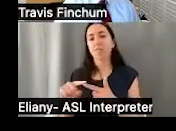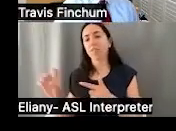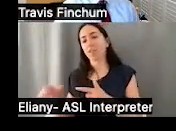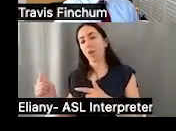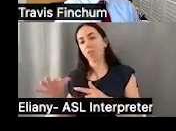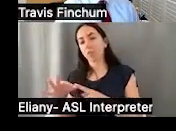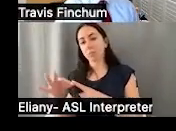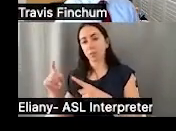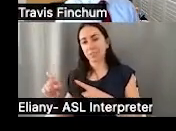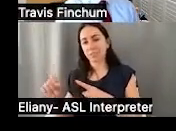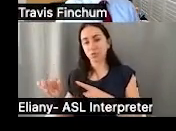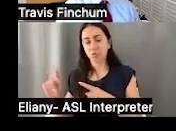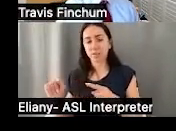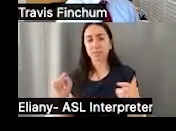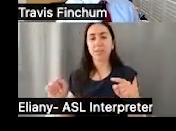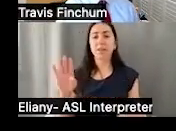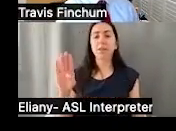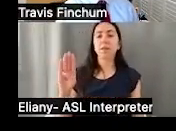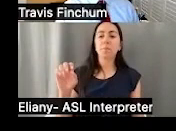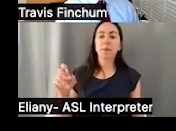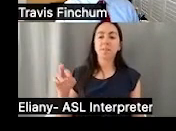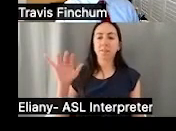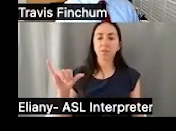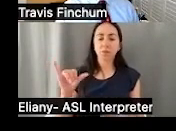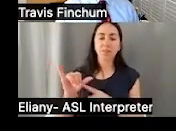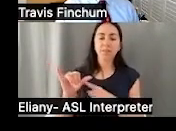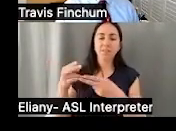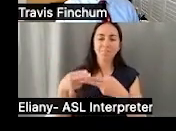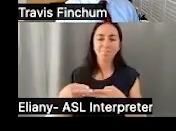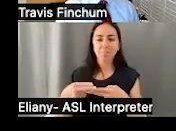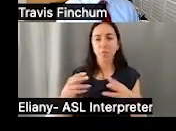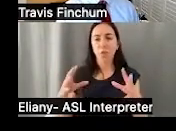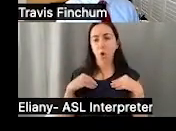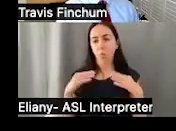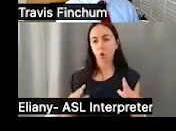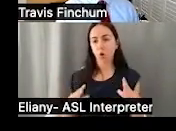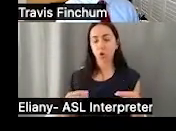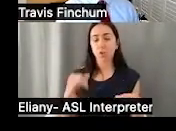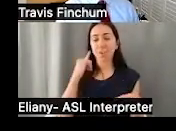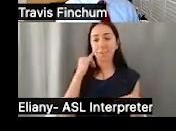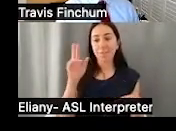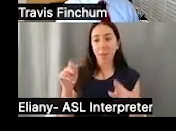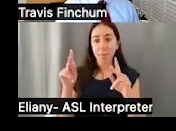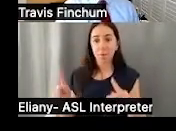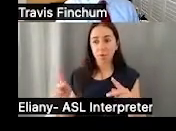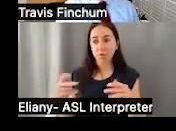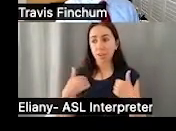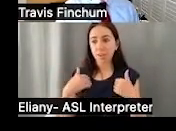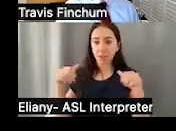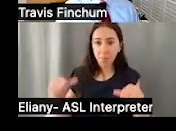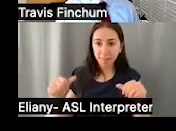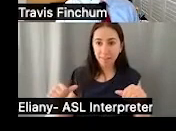todos los fideicomisos de necesidades especiales es que el beneficiario se considera el dueño de la cuenta ABLE. Si el beneficiario tiene